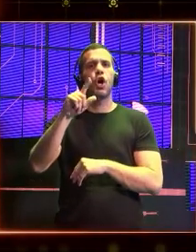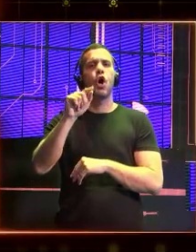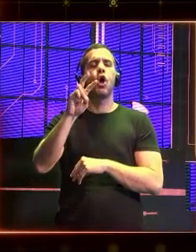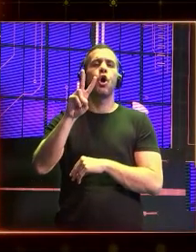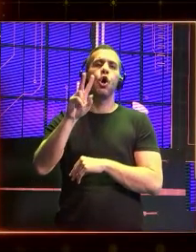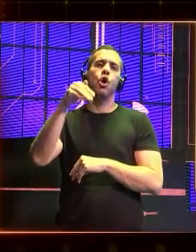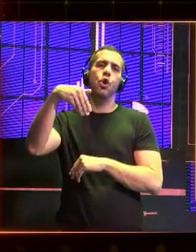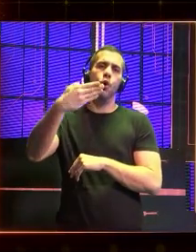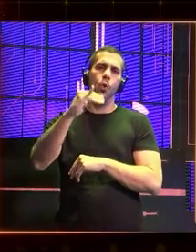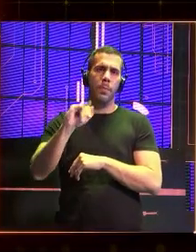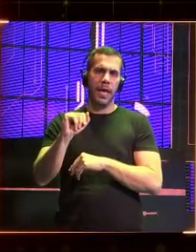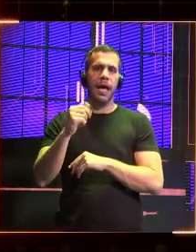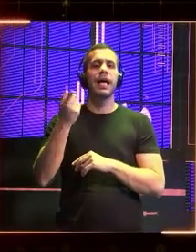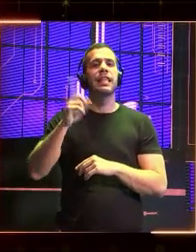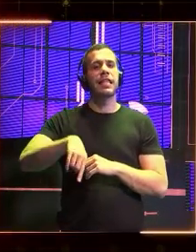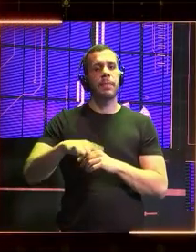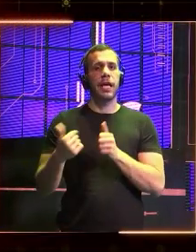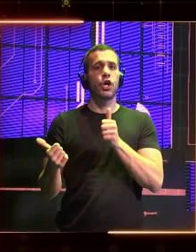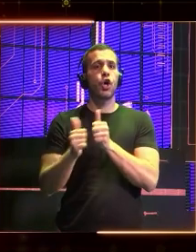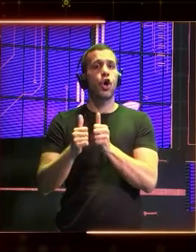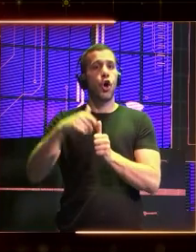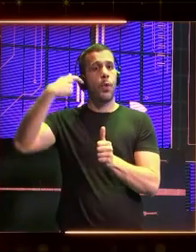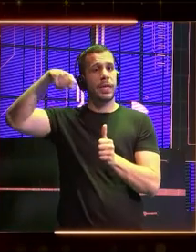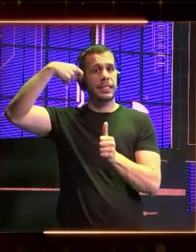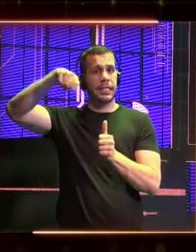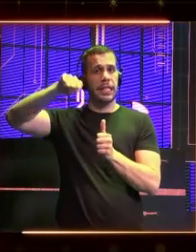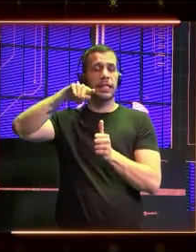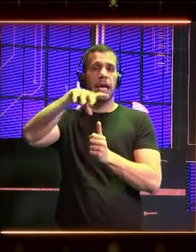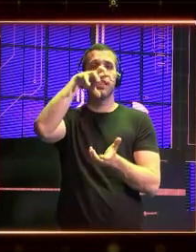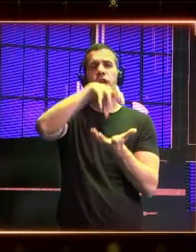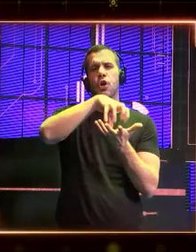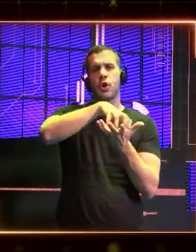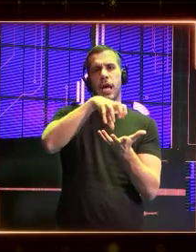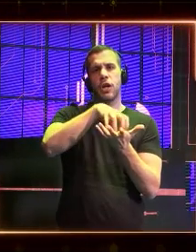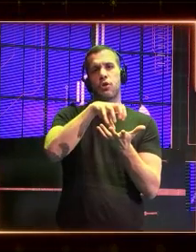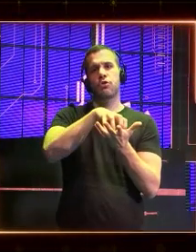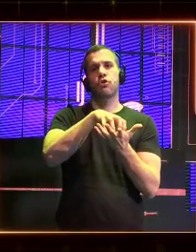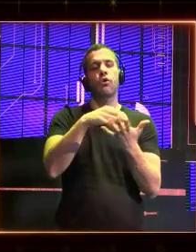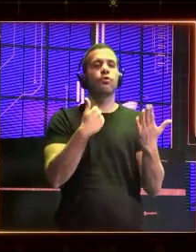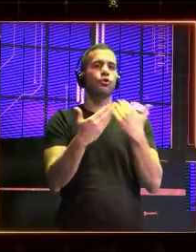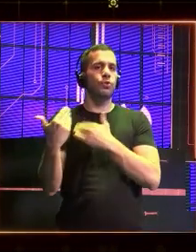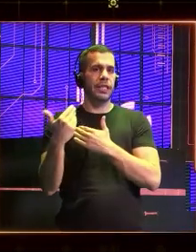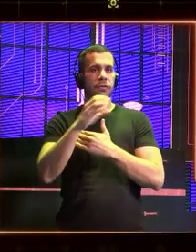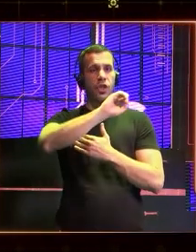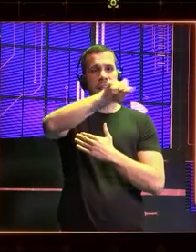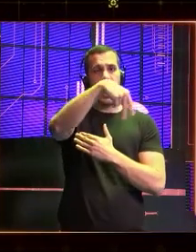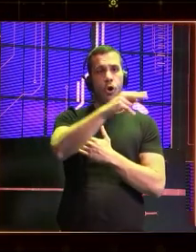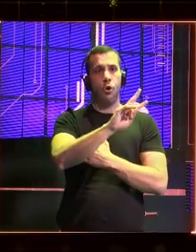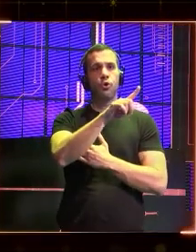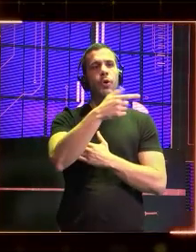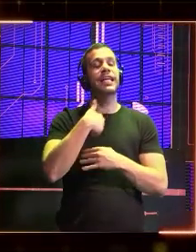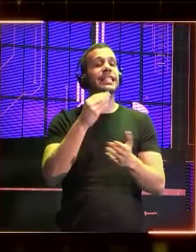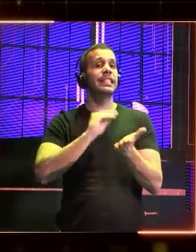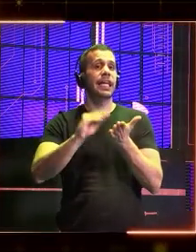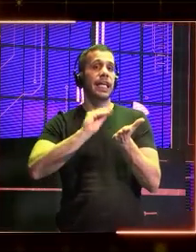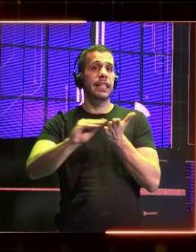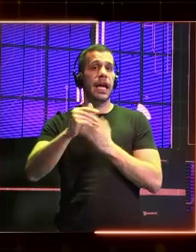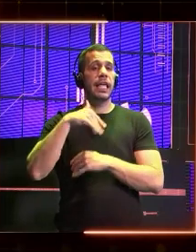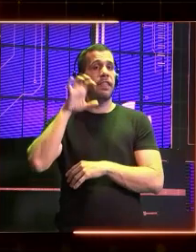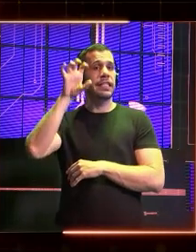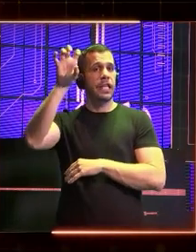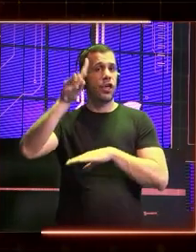Además, fue copresidenta del órgano consultivo de alto nivel sobre inteligencia artificial de la ONU y secretaria de Estado de